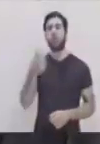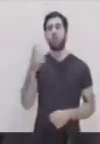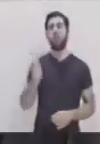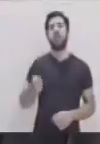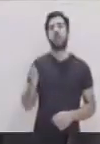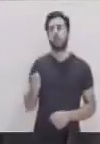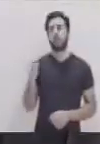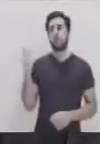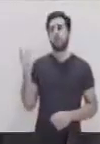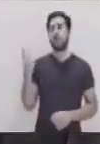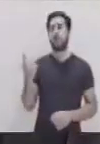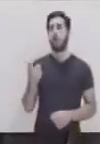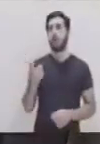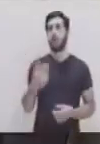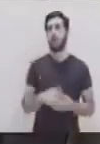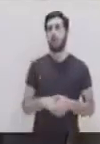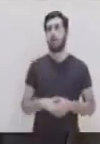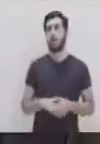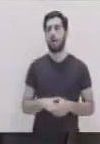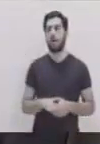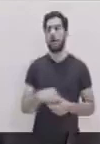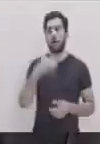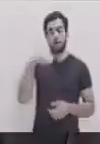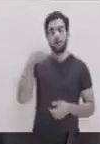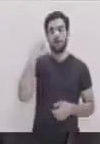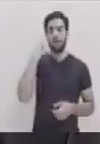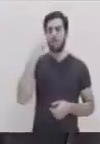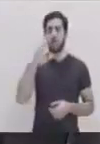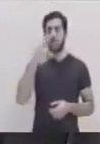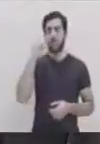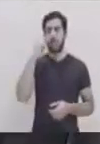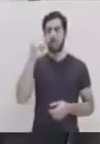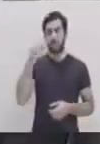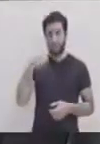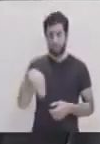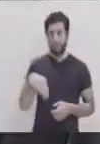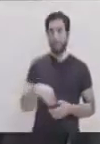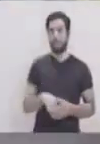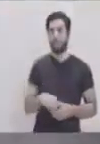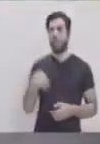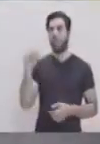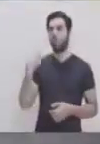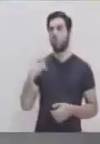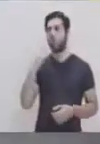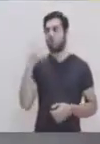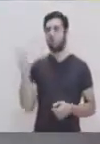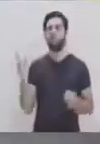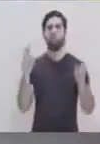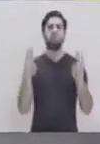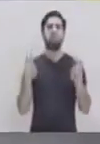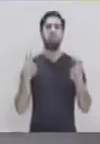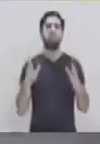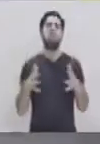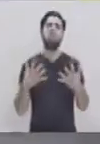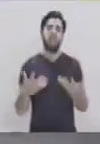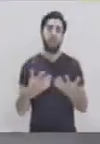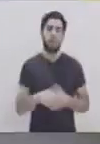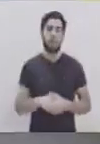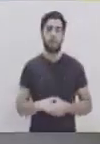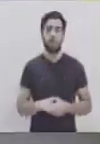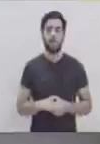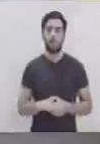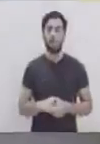Psicosocial. Hoy nos acompaña la licenciada Miriam Hernández. Miriam, un placer tenerla por acá. ¿Cuál es el tema que vamos a tocar?